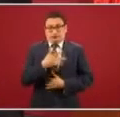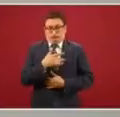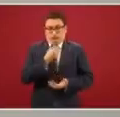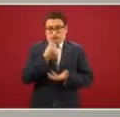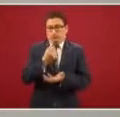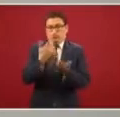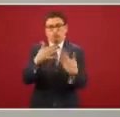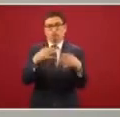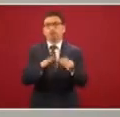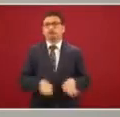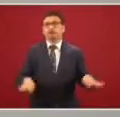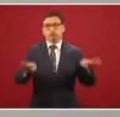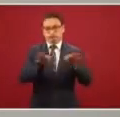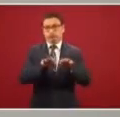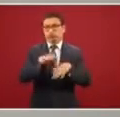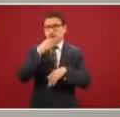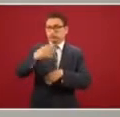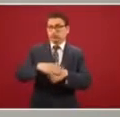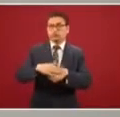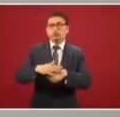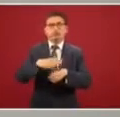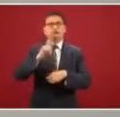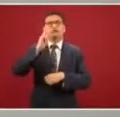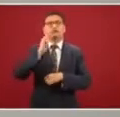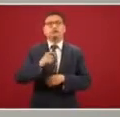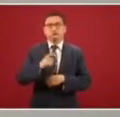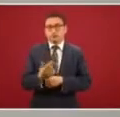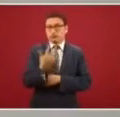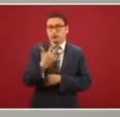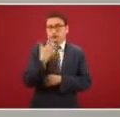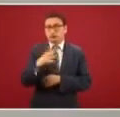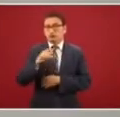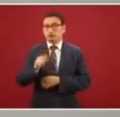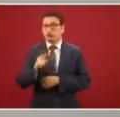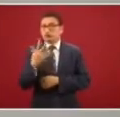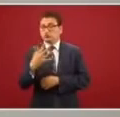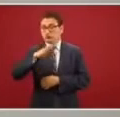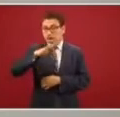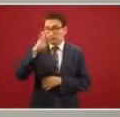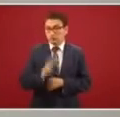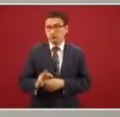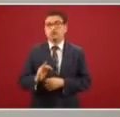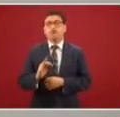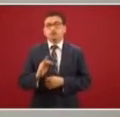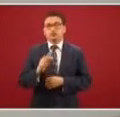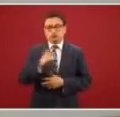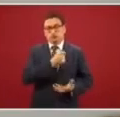importante a comentar, ya que representa el 55.5 por ciento del